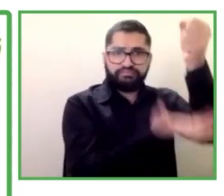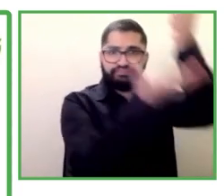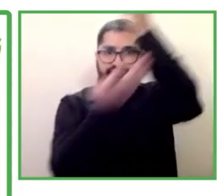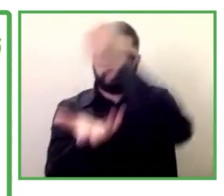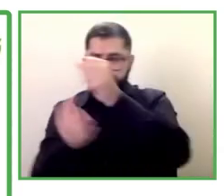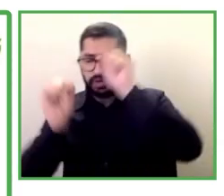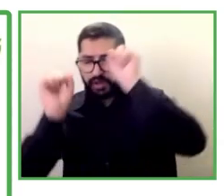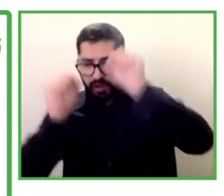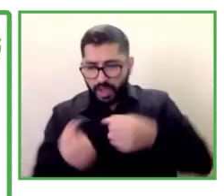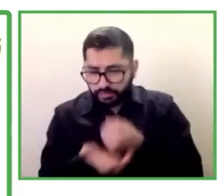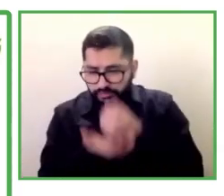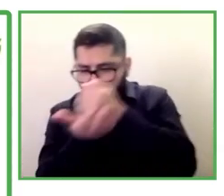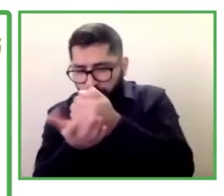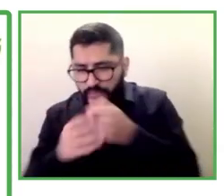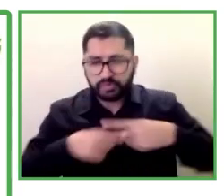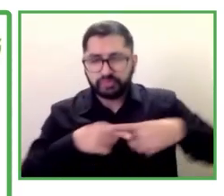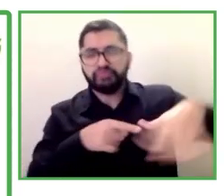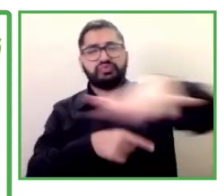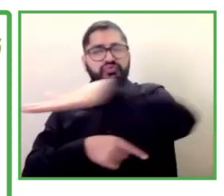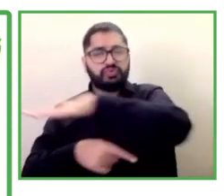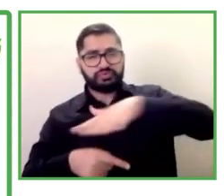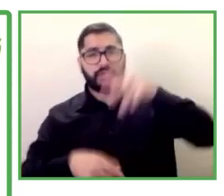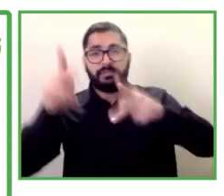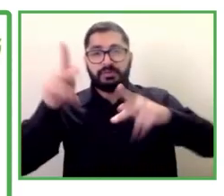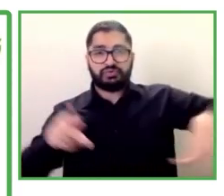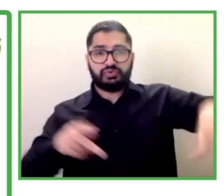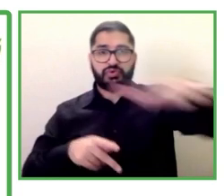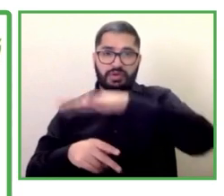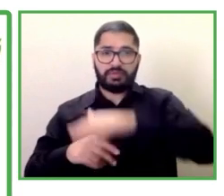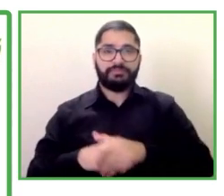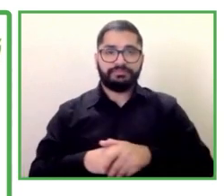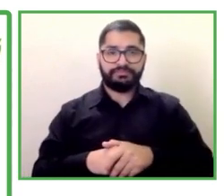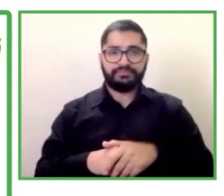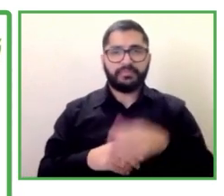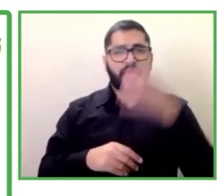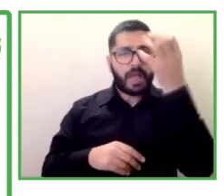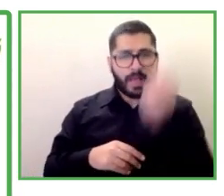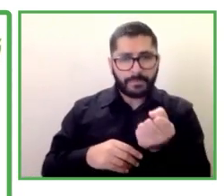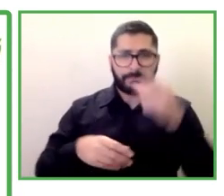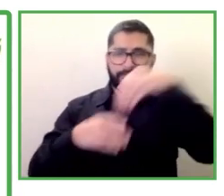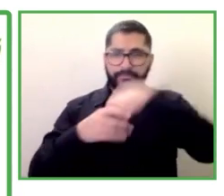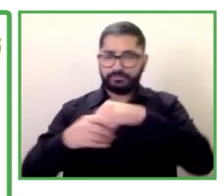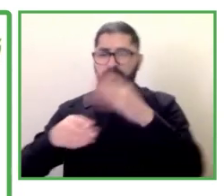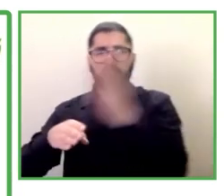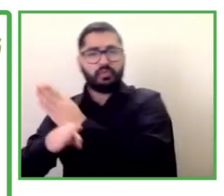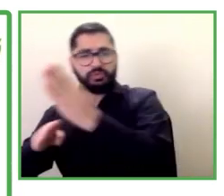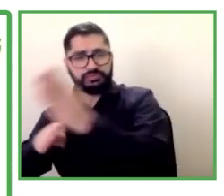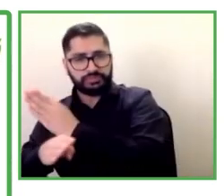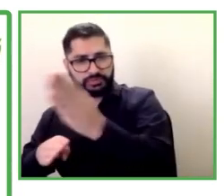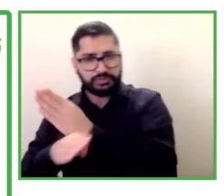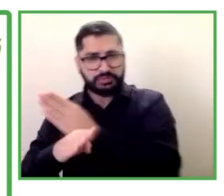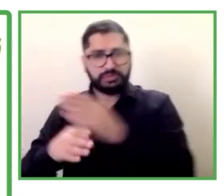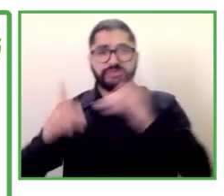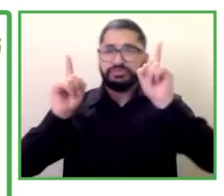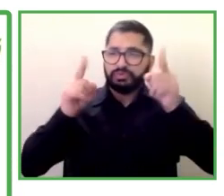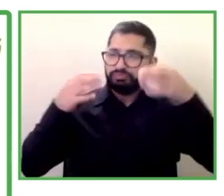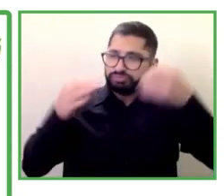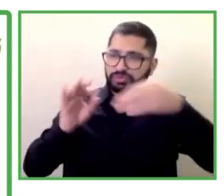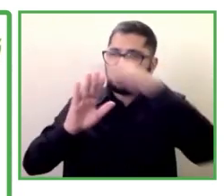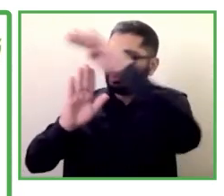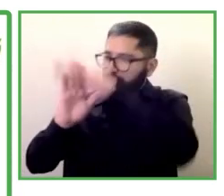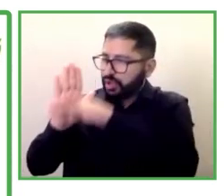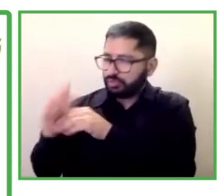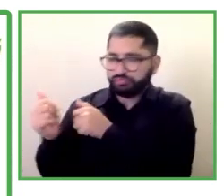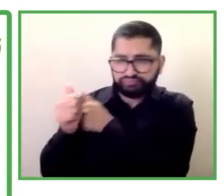competencia en materia de empleo y también depende del presupuesto de la seguridad social en estos minutos he compartido